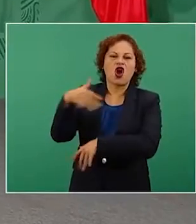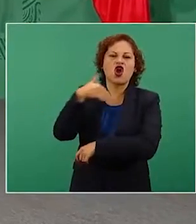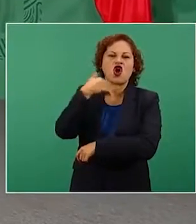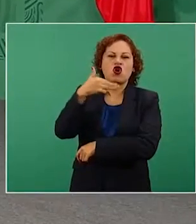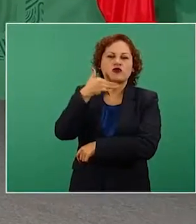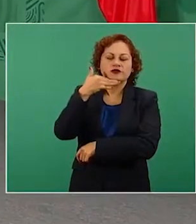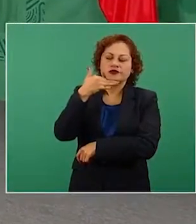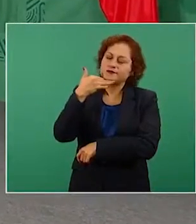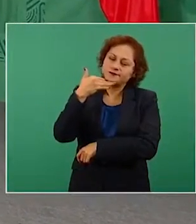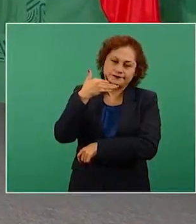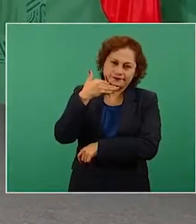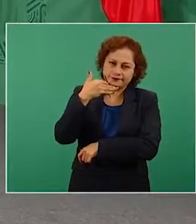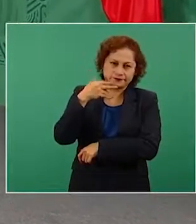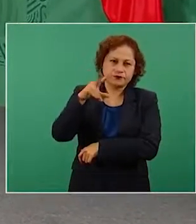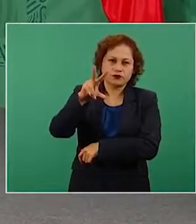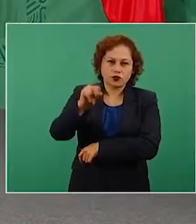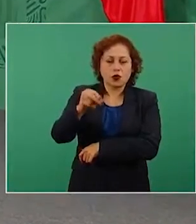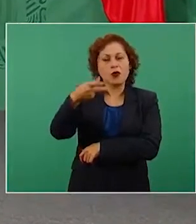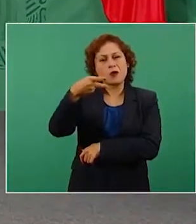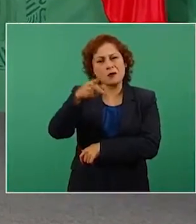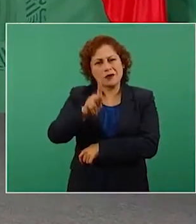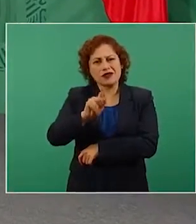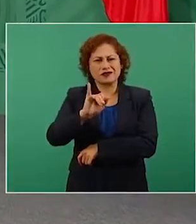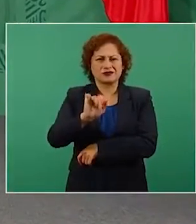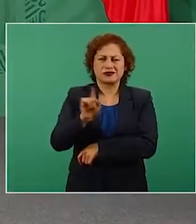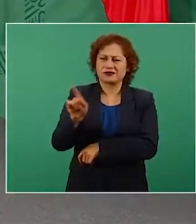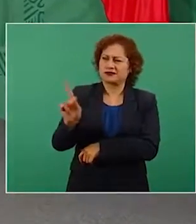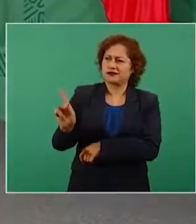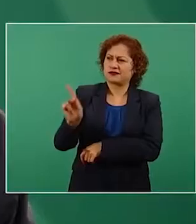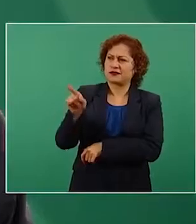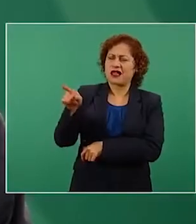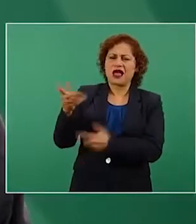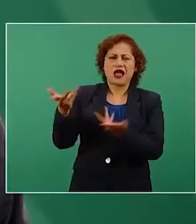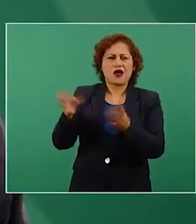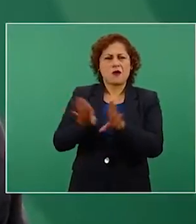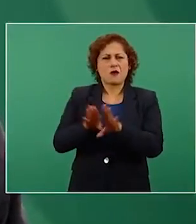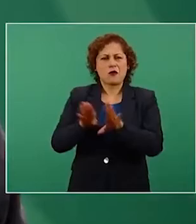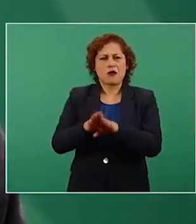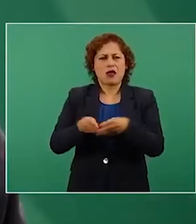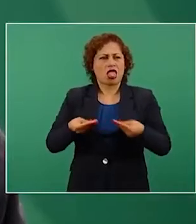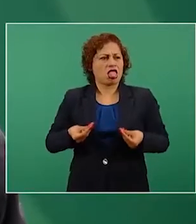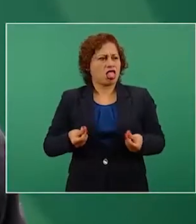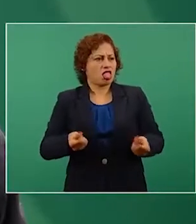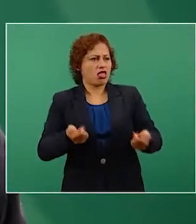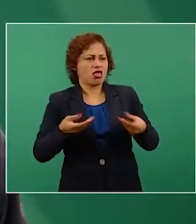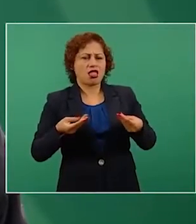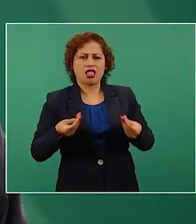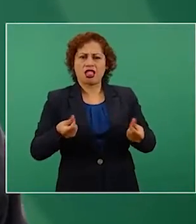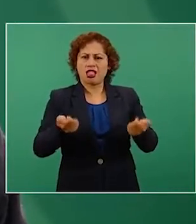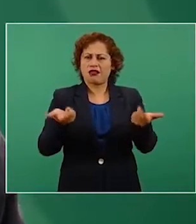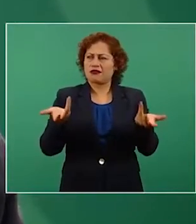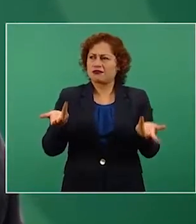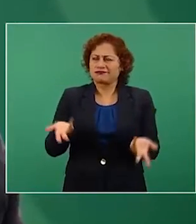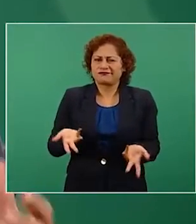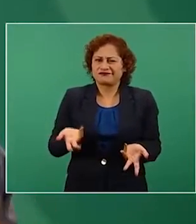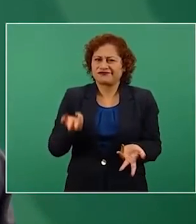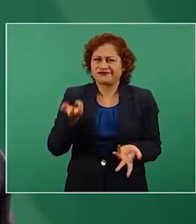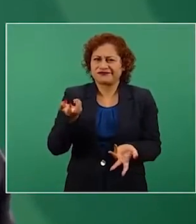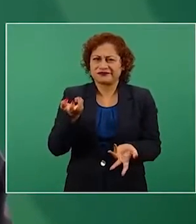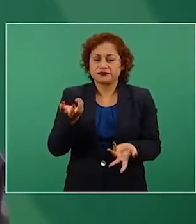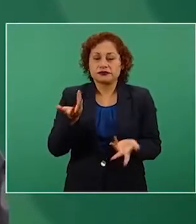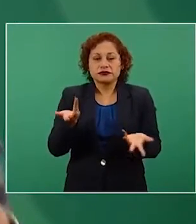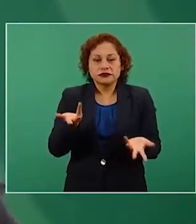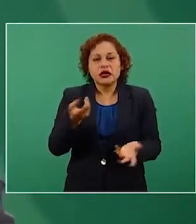si a lo superfluo no se puede